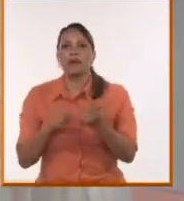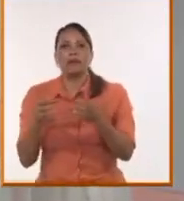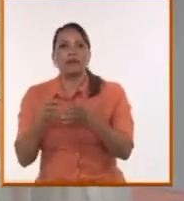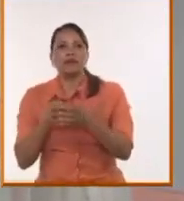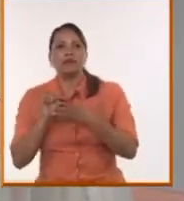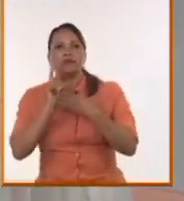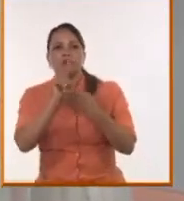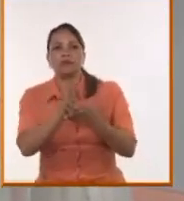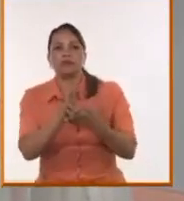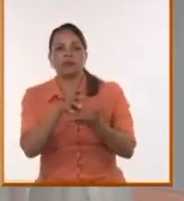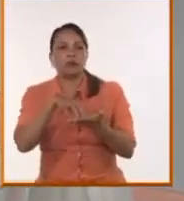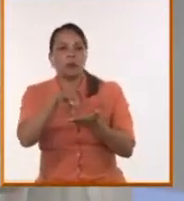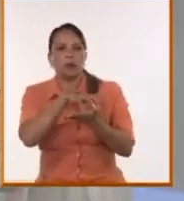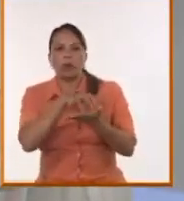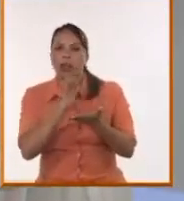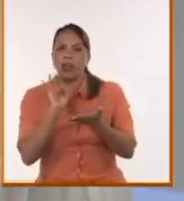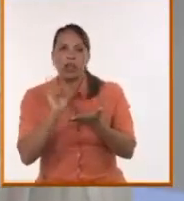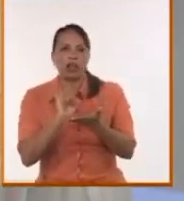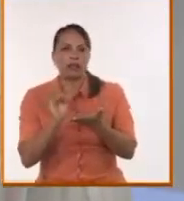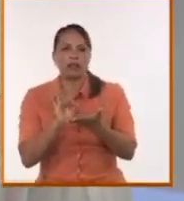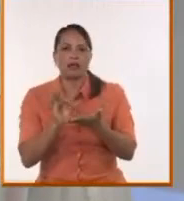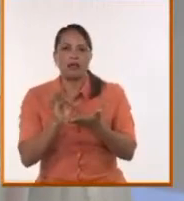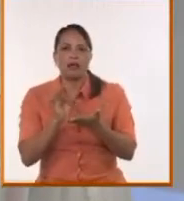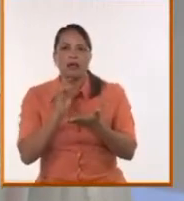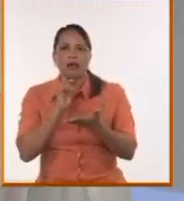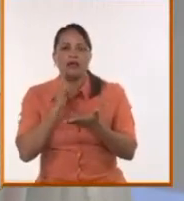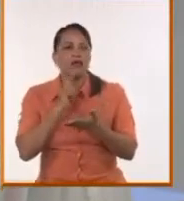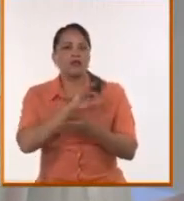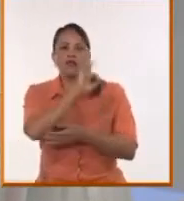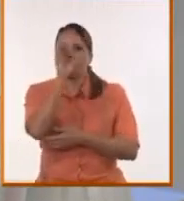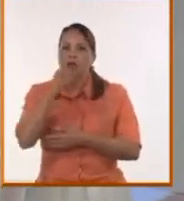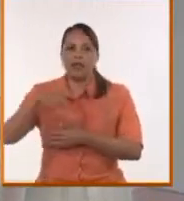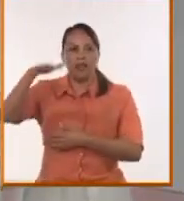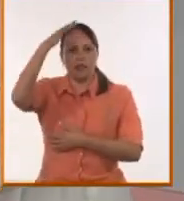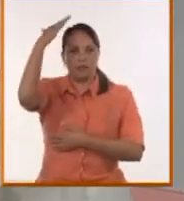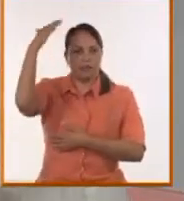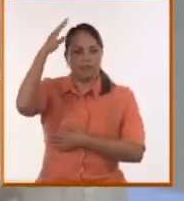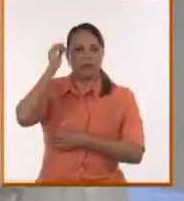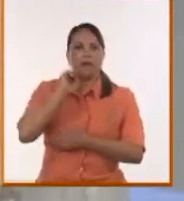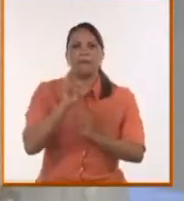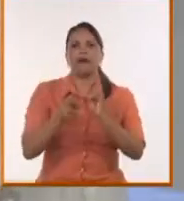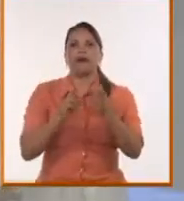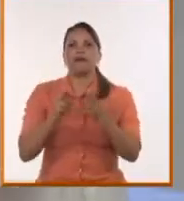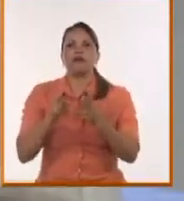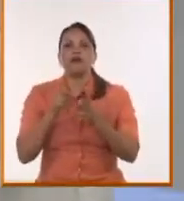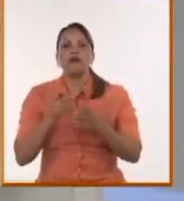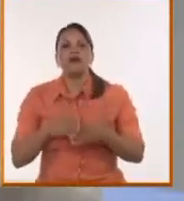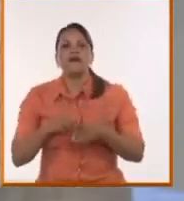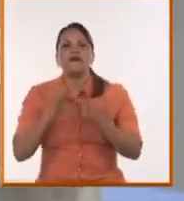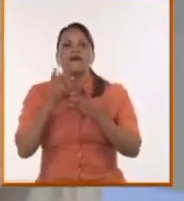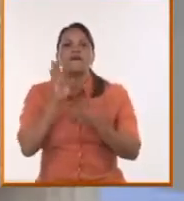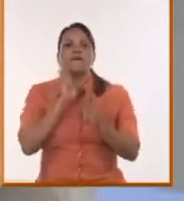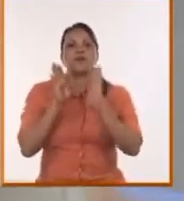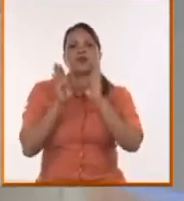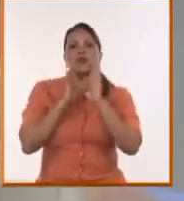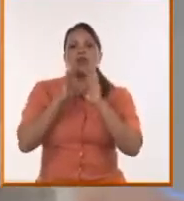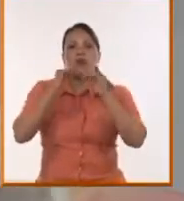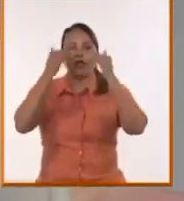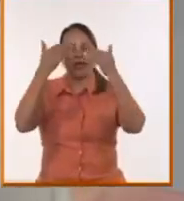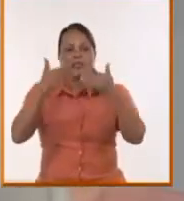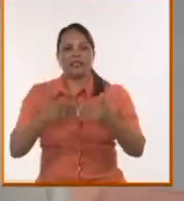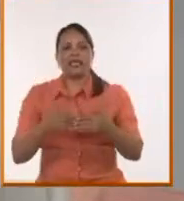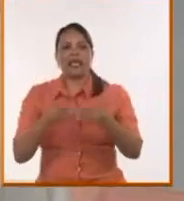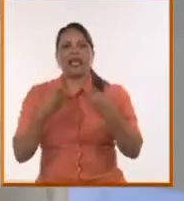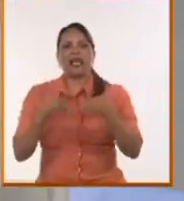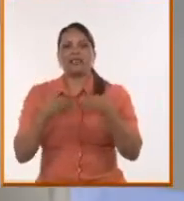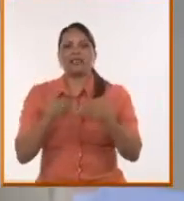el territorio? Él no, él no se bajó de la nube. Lo que hizo fue mandar muñecos de cartón, de su tamaño, todo, o como